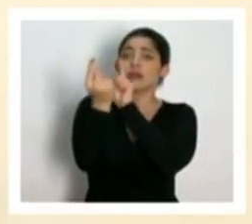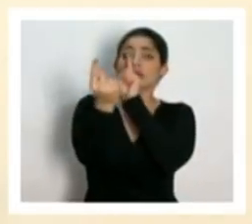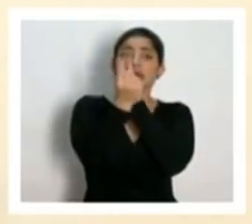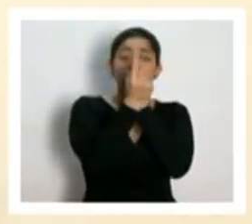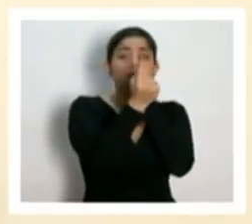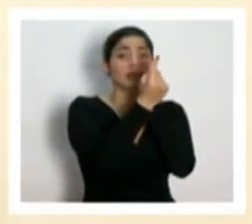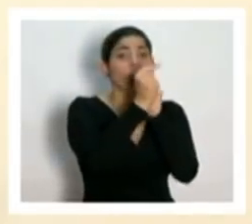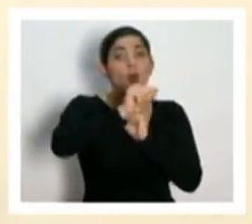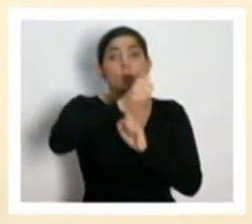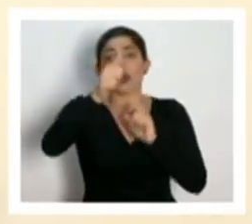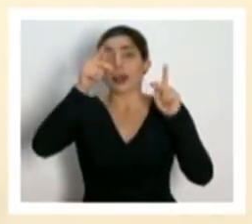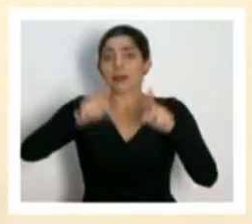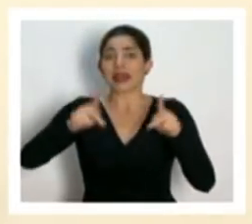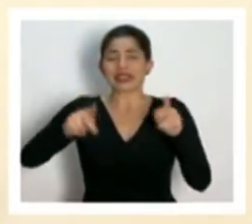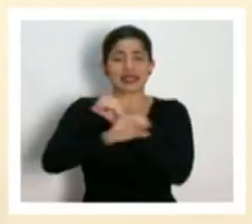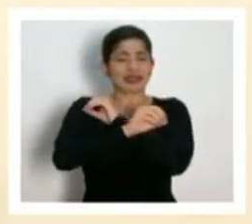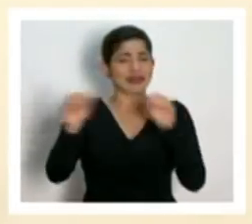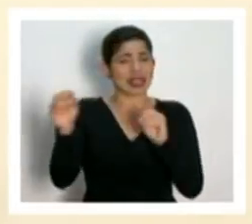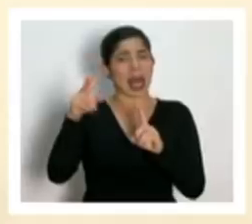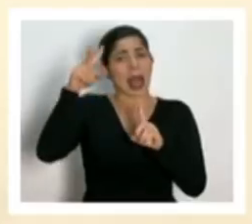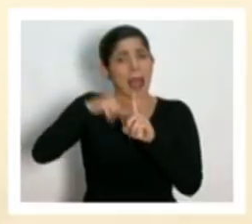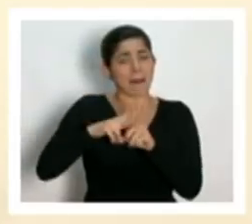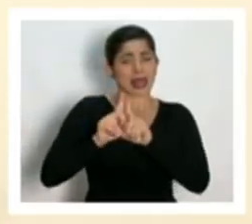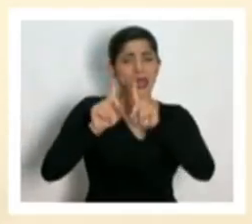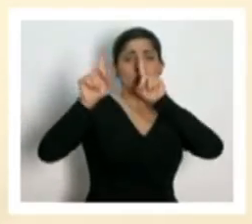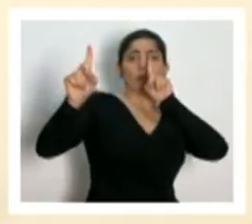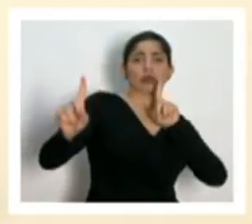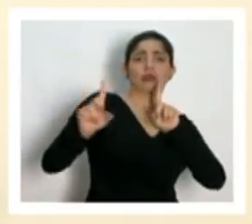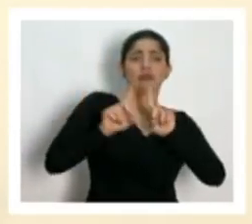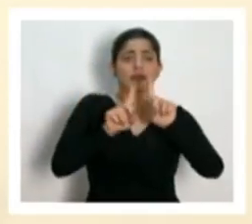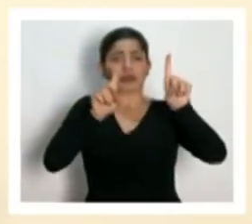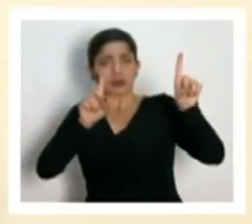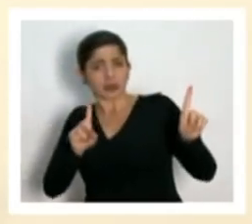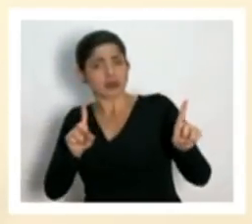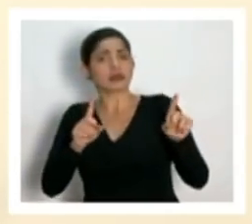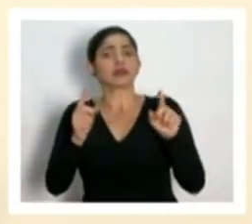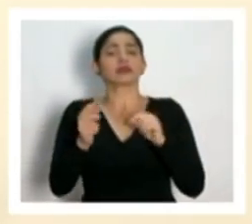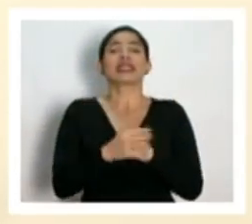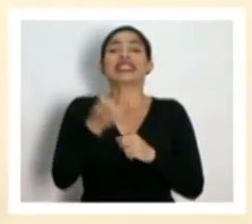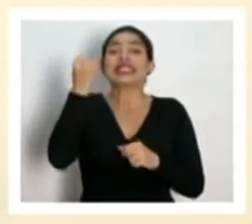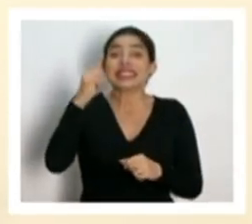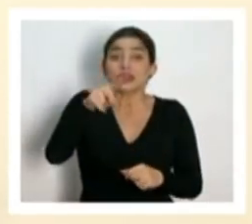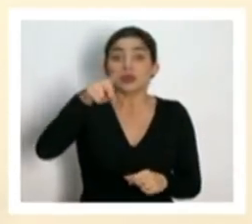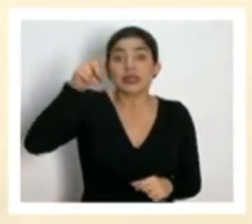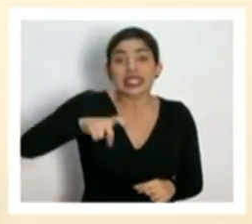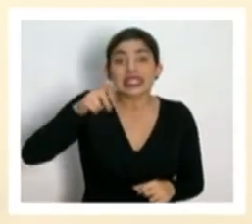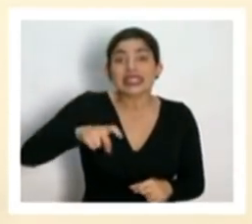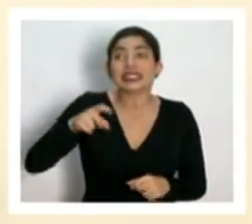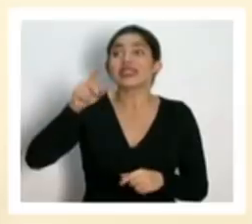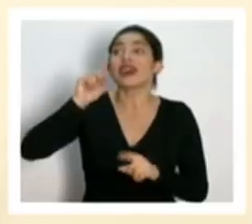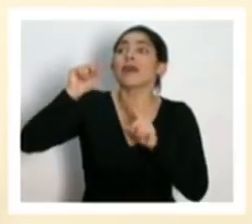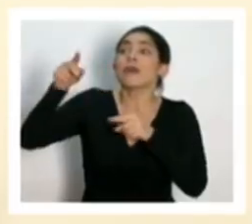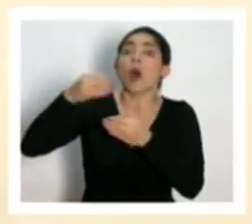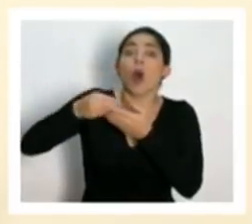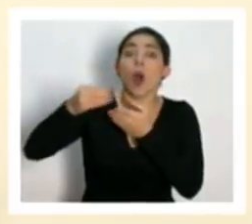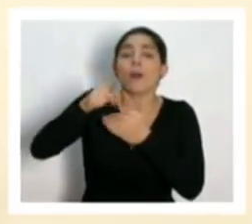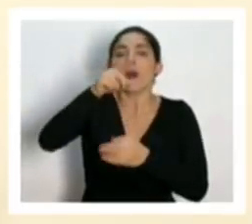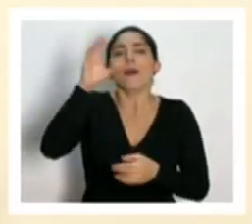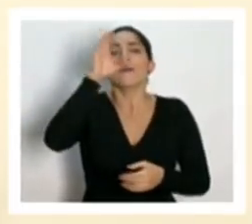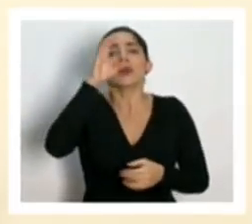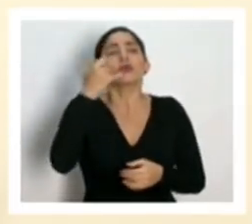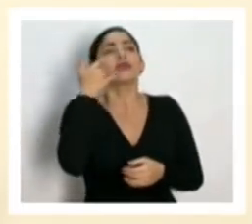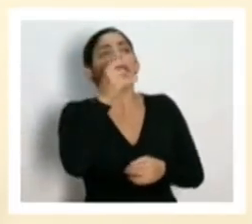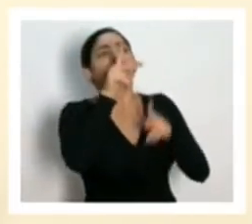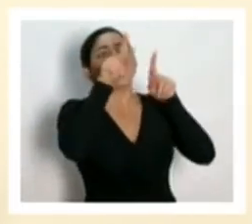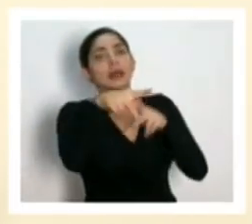otras personas, apliquen el distanciamiento social. Si necesitan que les hagan las compras, busquen una persona que les